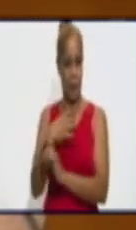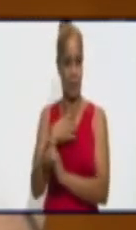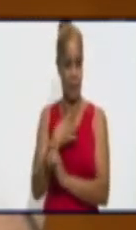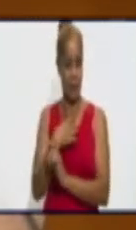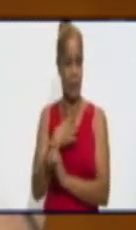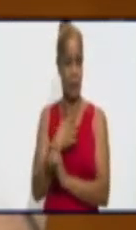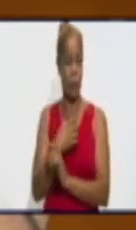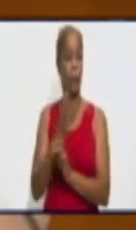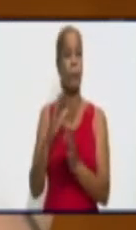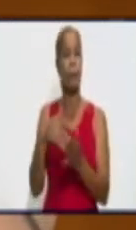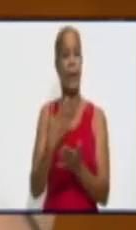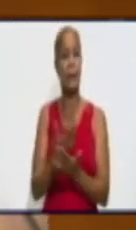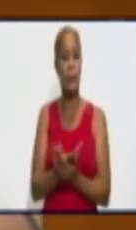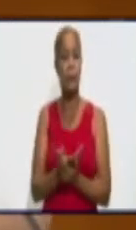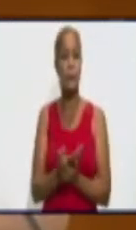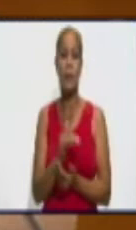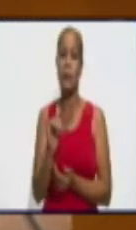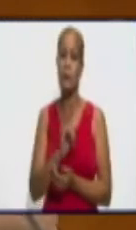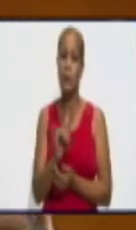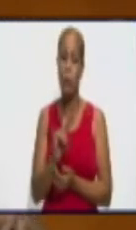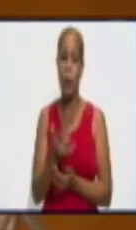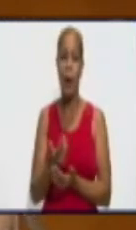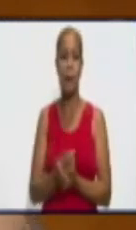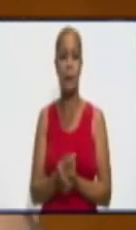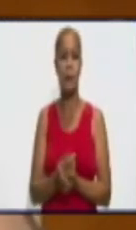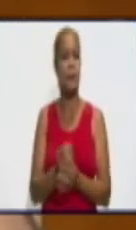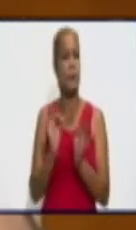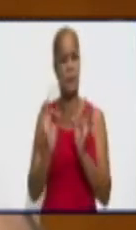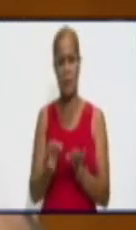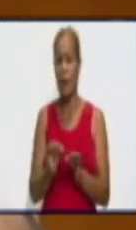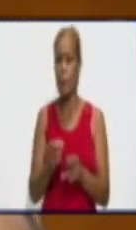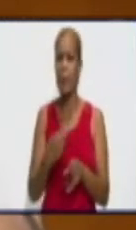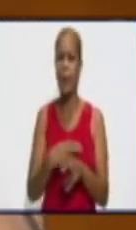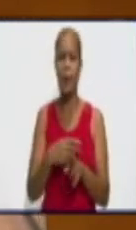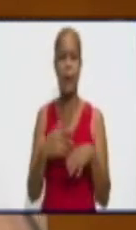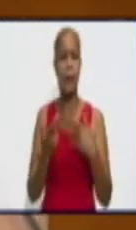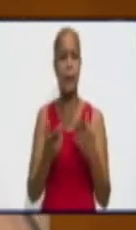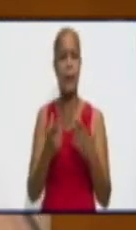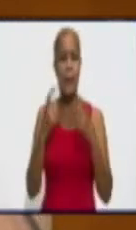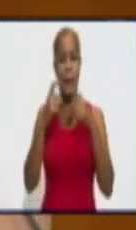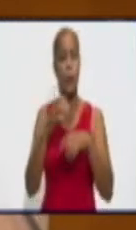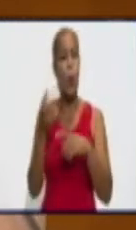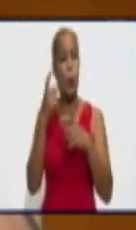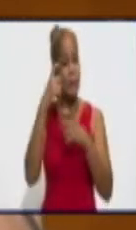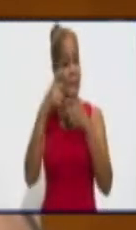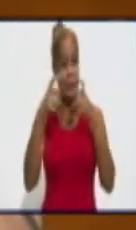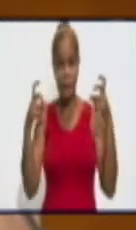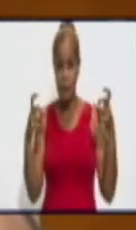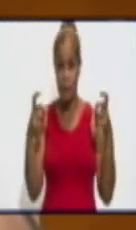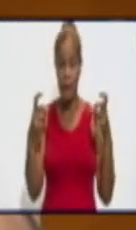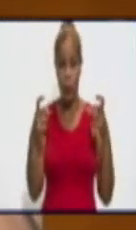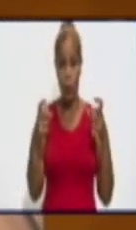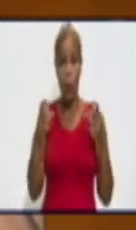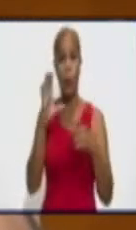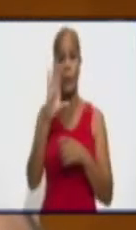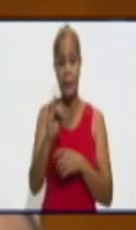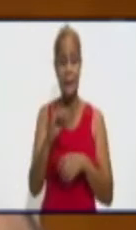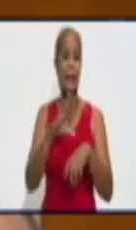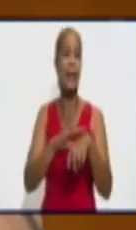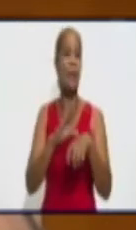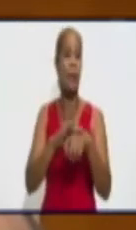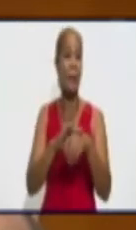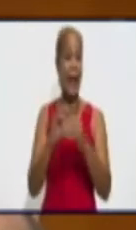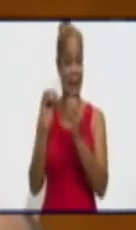estudiado a lo largo de la historia, por los expertos, que en las enfermedades transmisibles generalmente de este tipo de